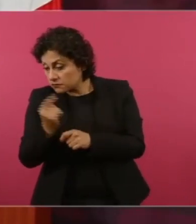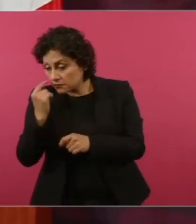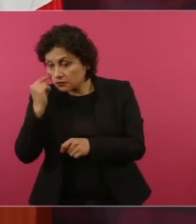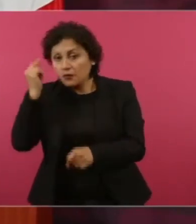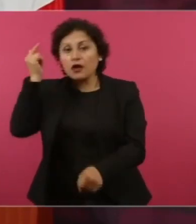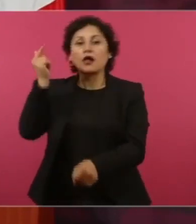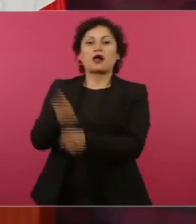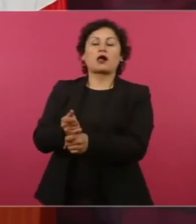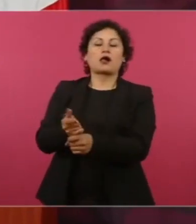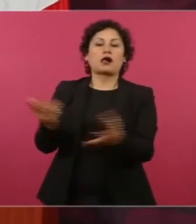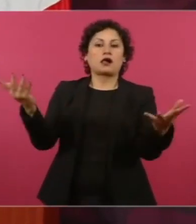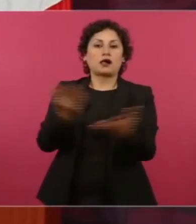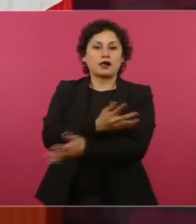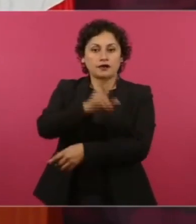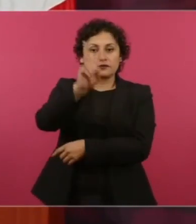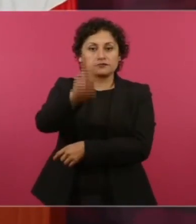Hizo lo mismo,